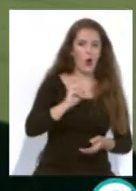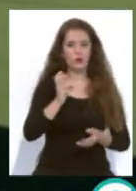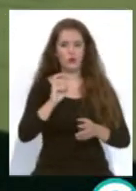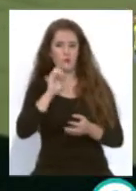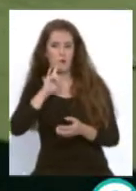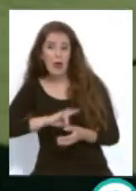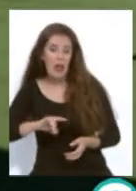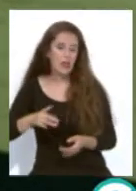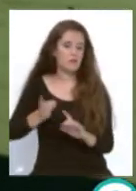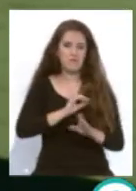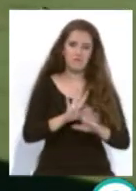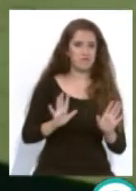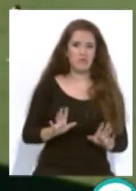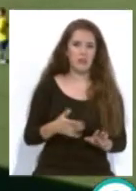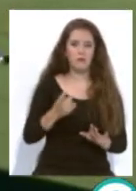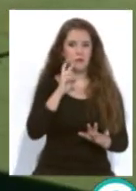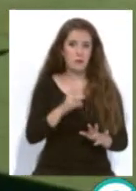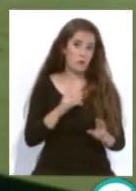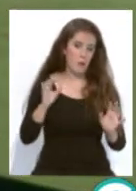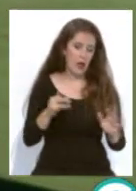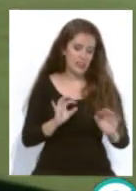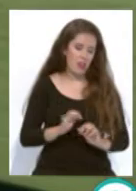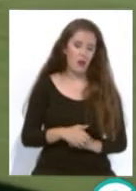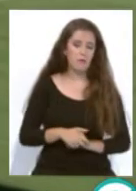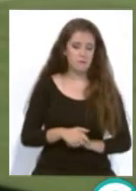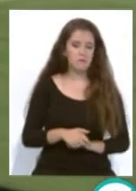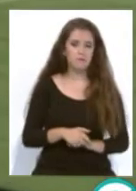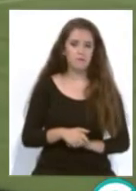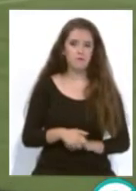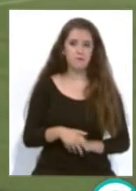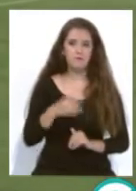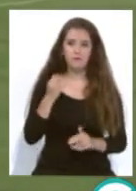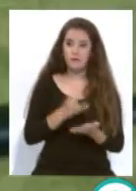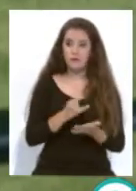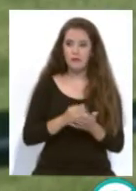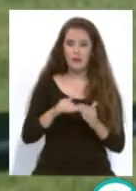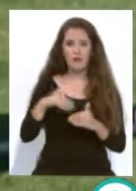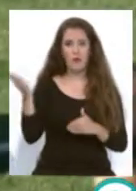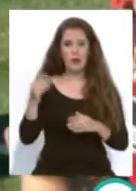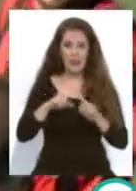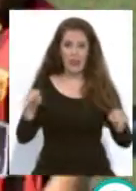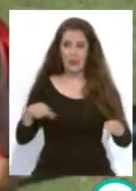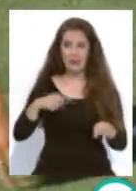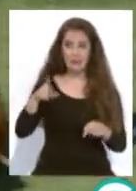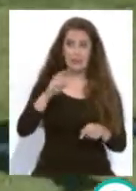que vimos con el partido. Ahí vimos Jordi Tour también probando desde fuera del área y aquí está la tarjeta amarilla, la primera